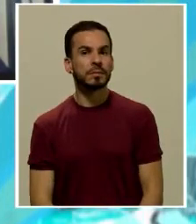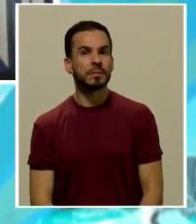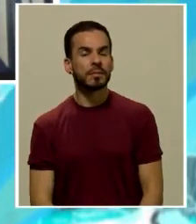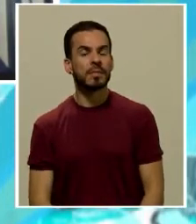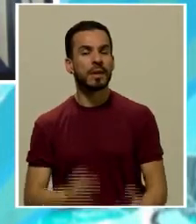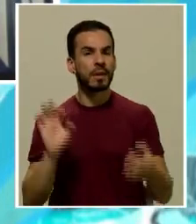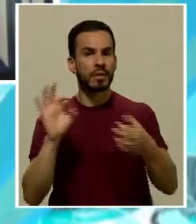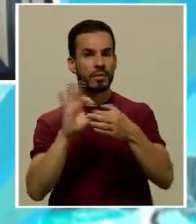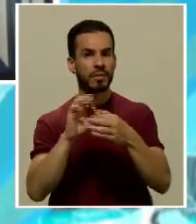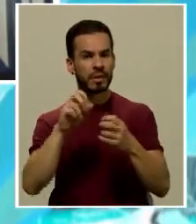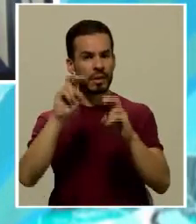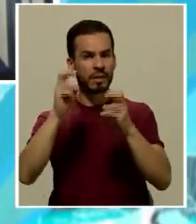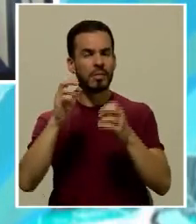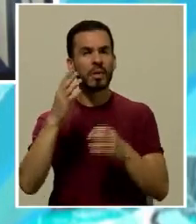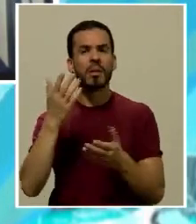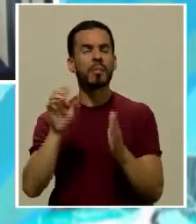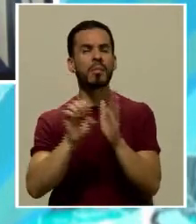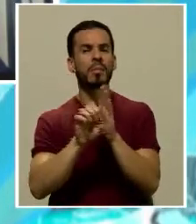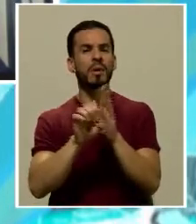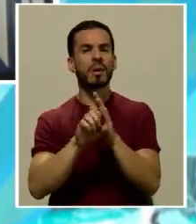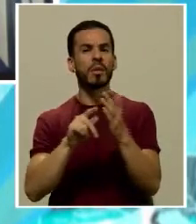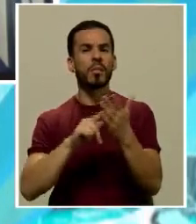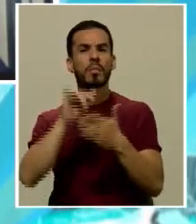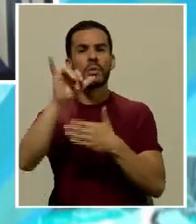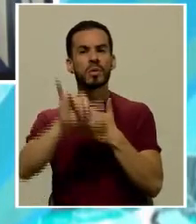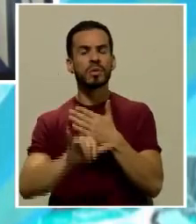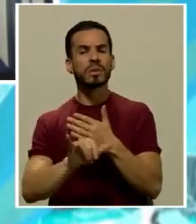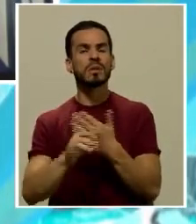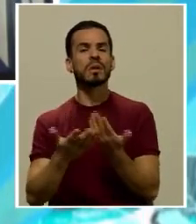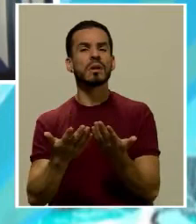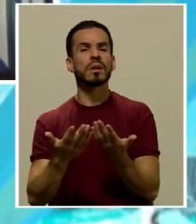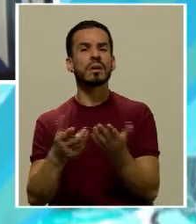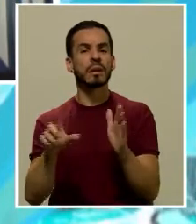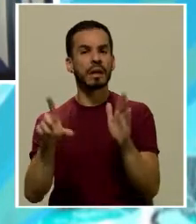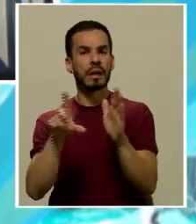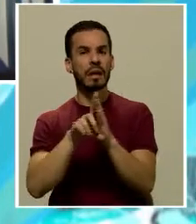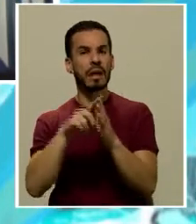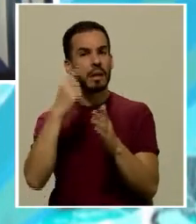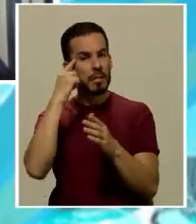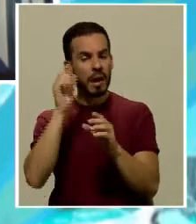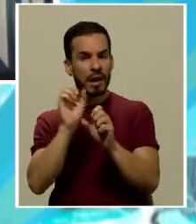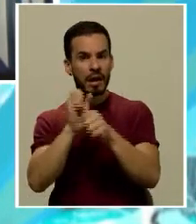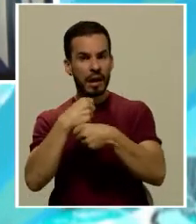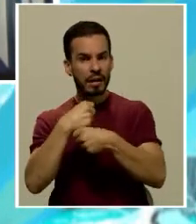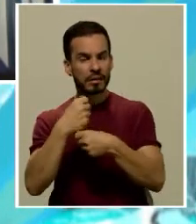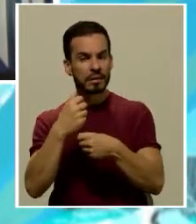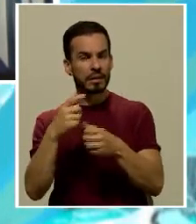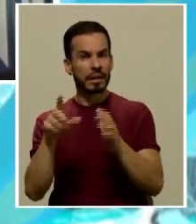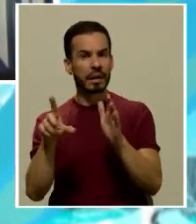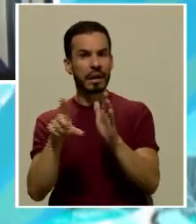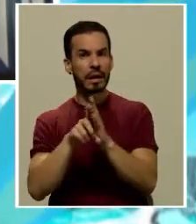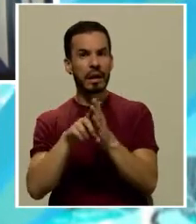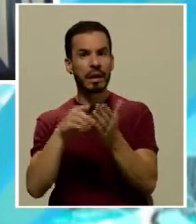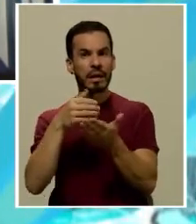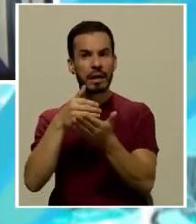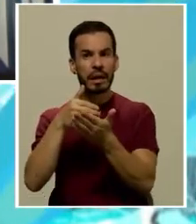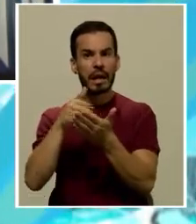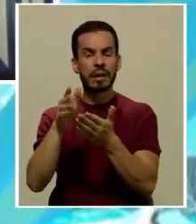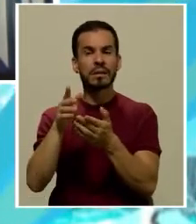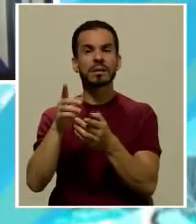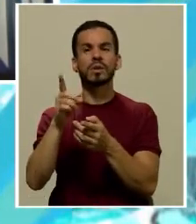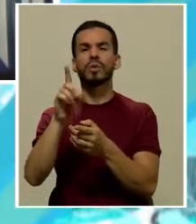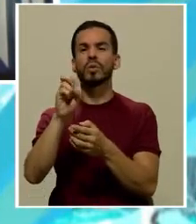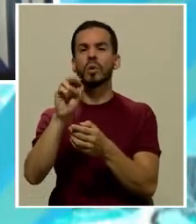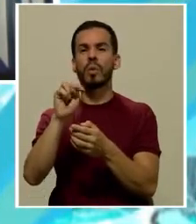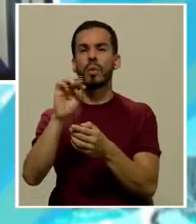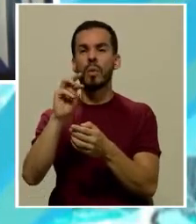sobre el tema, es, por ejemplo, el proyecto de ley para crear una ley de exención de dominio,